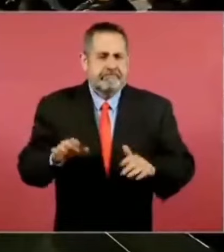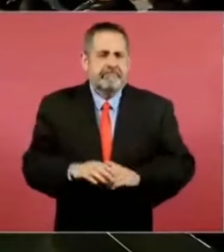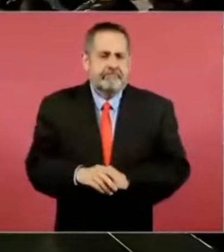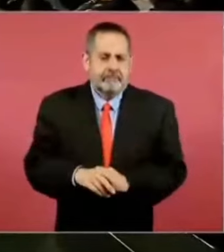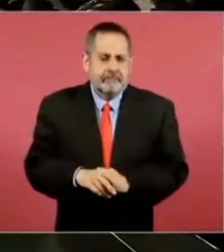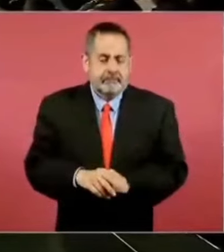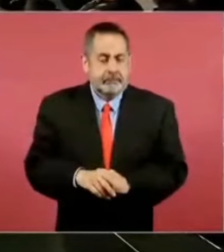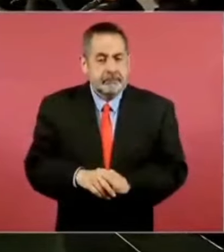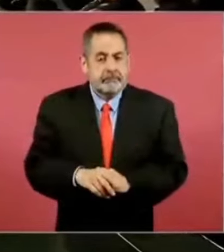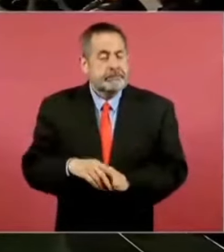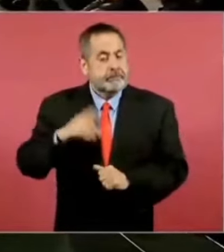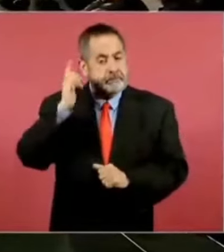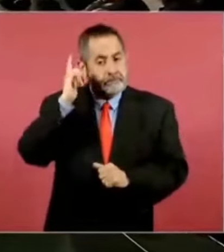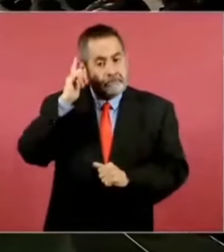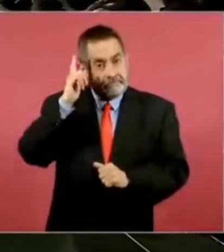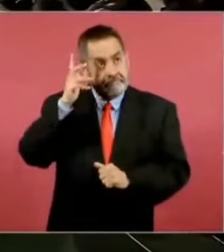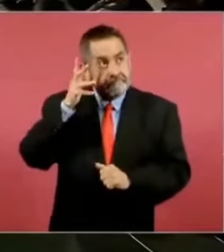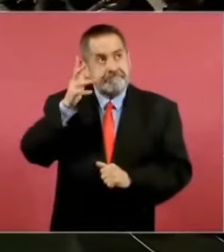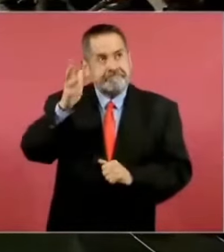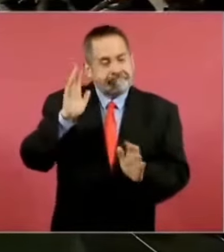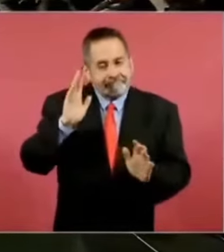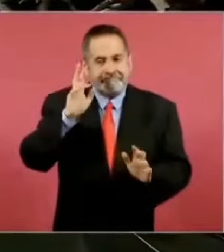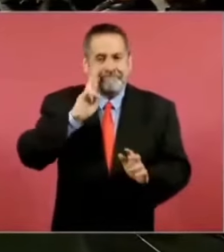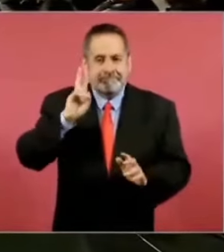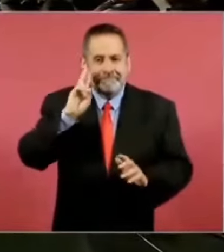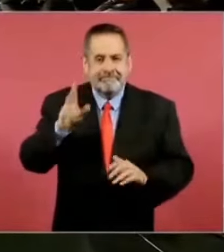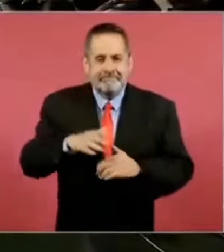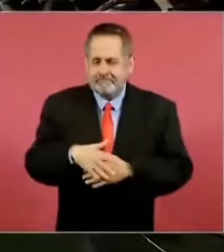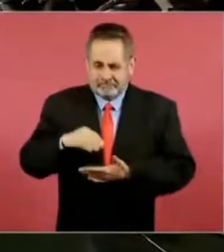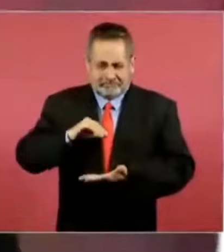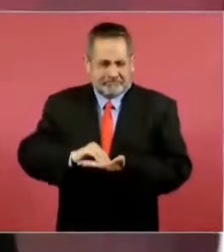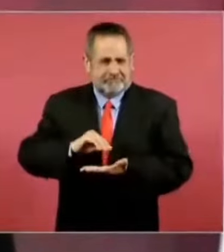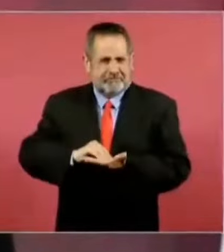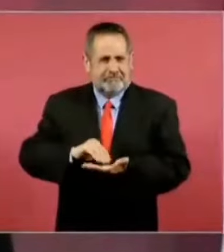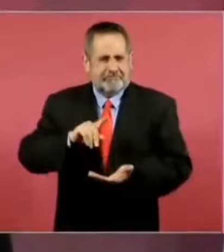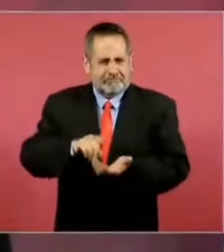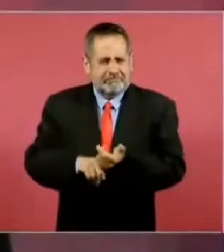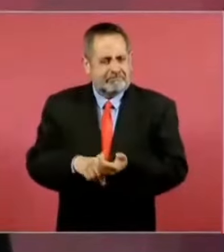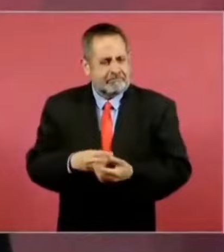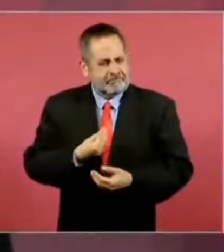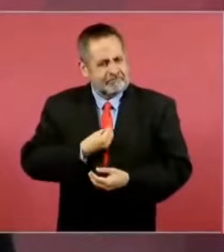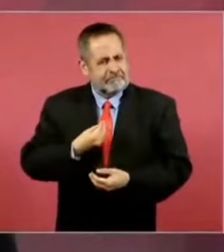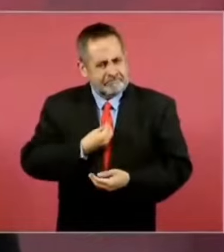espero que para entonces siga yo con ese ritmo,